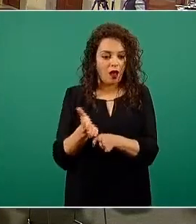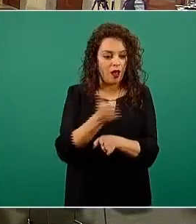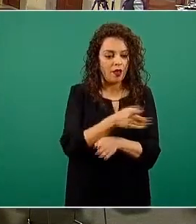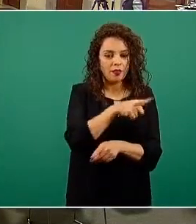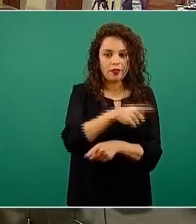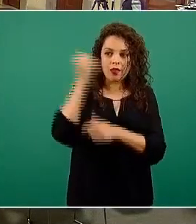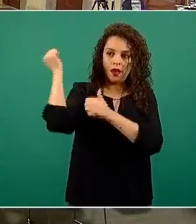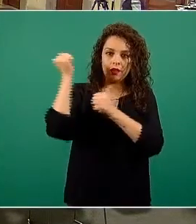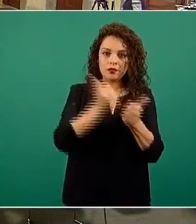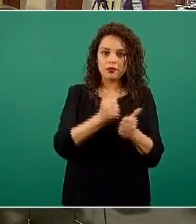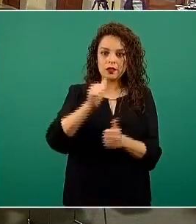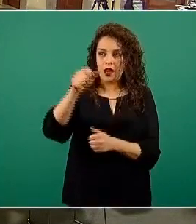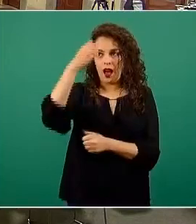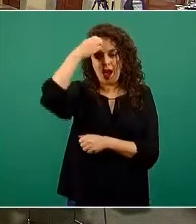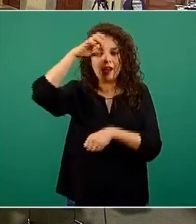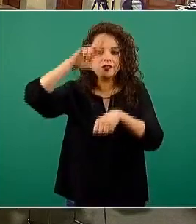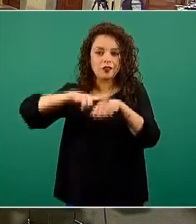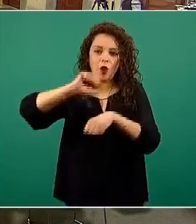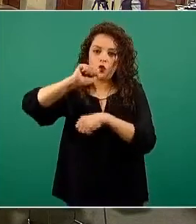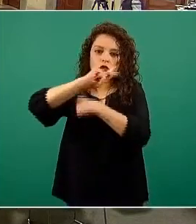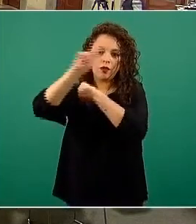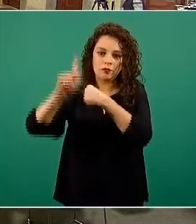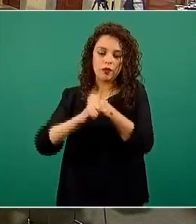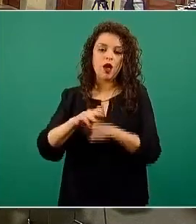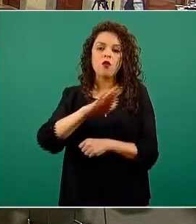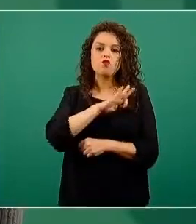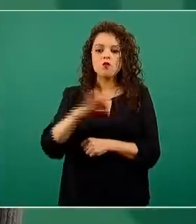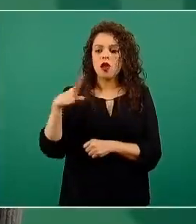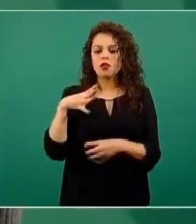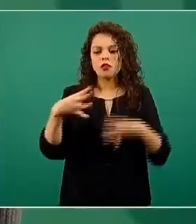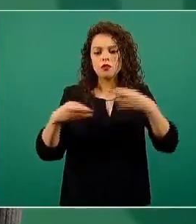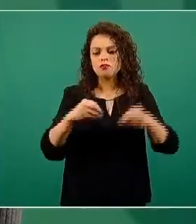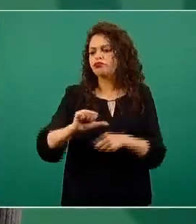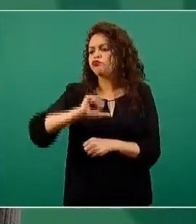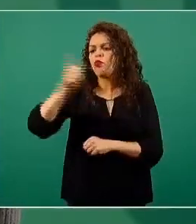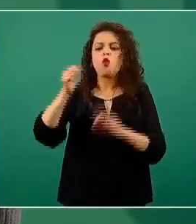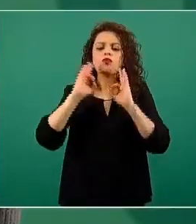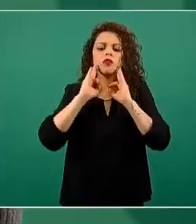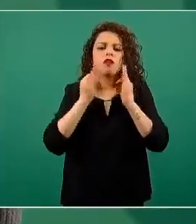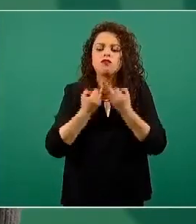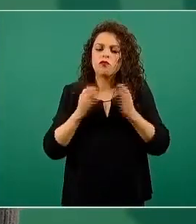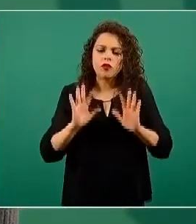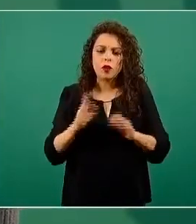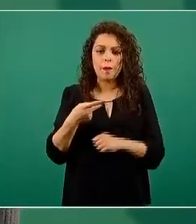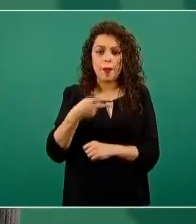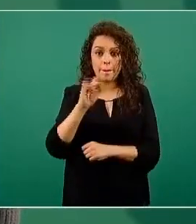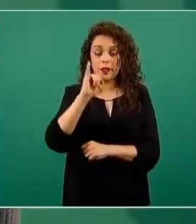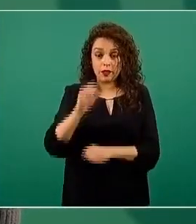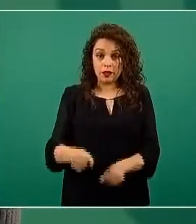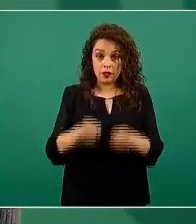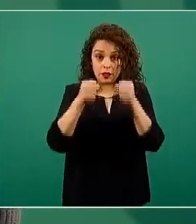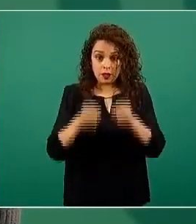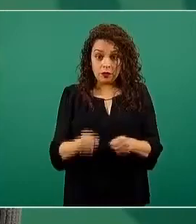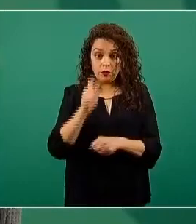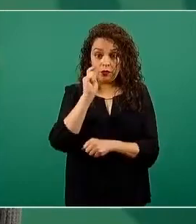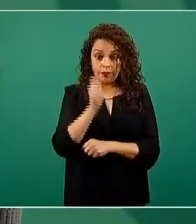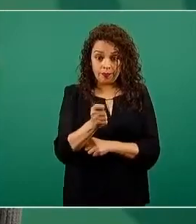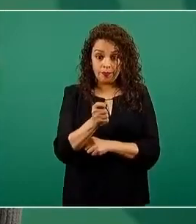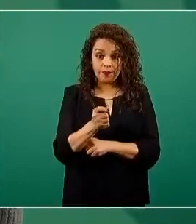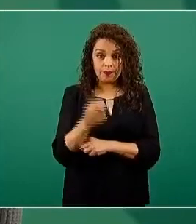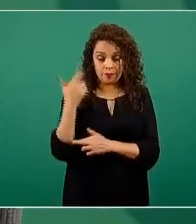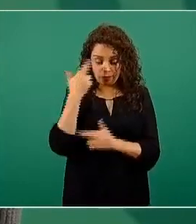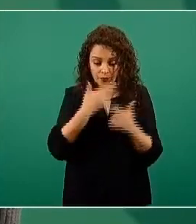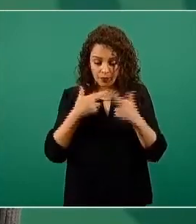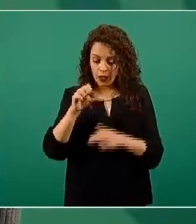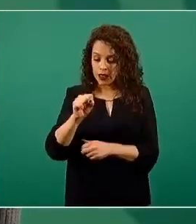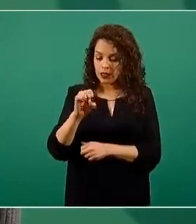procedente del extranjero. Pueden haberse contagiado de seguro en otras circunstancias, pero lo que sí se certificó a través de la secuenciación